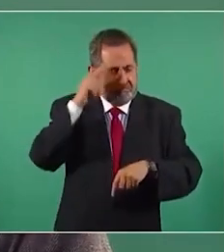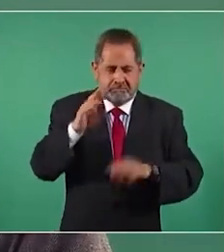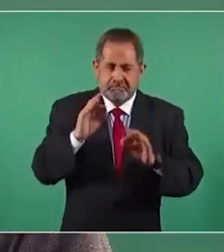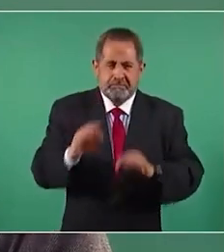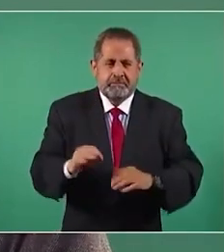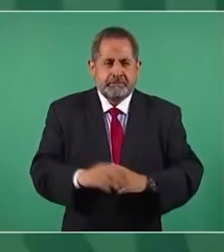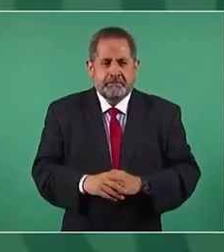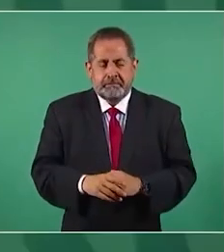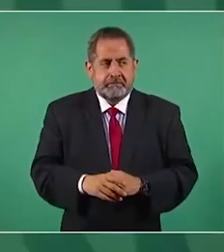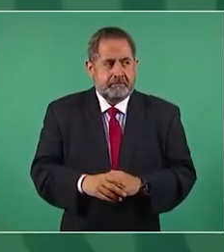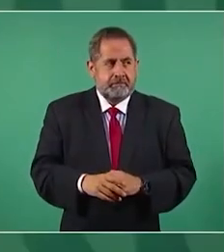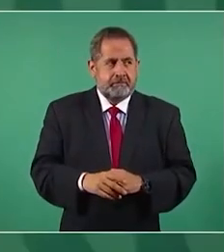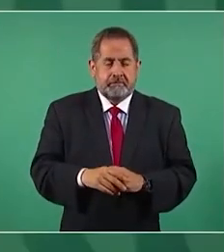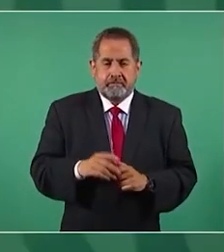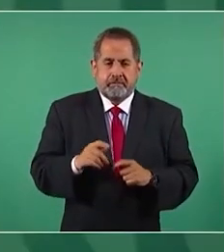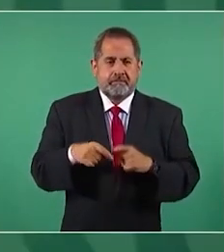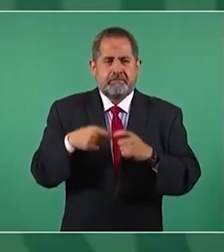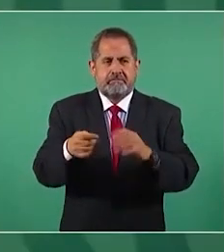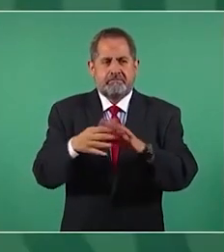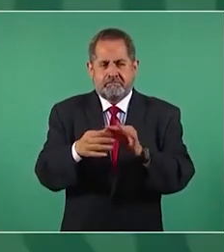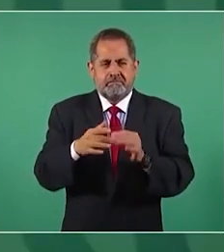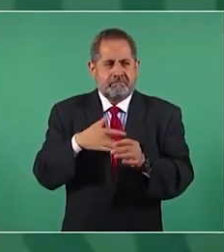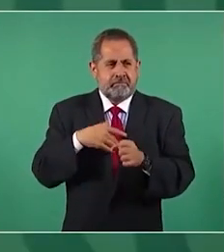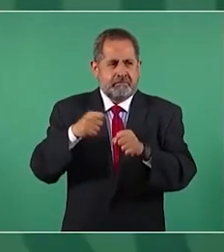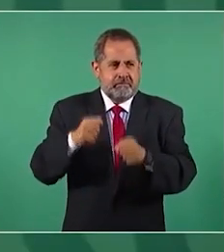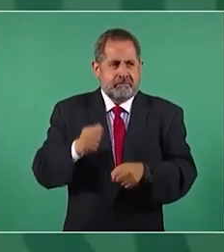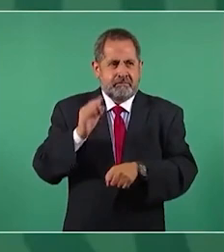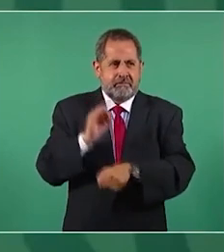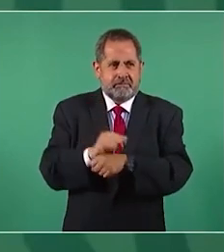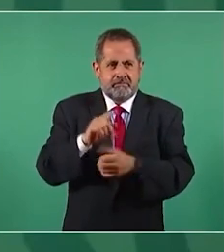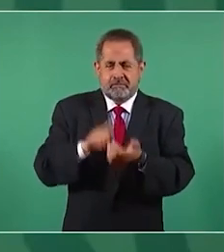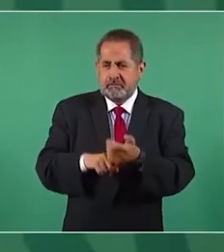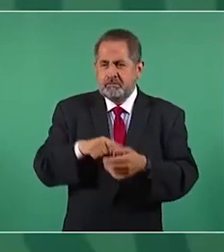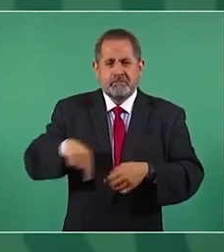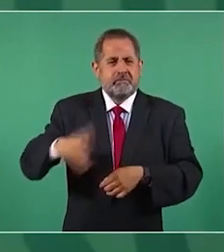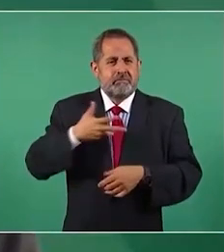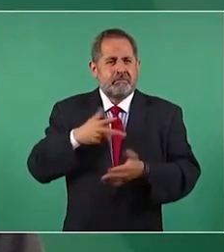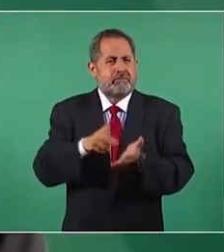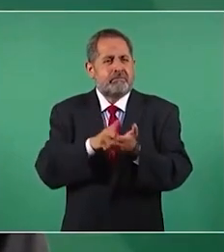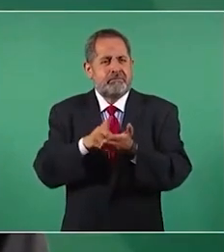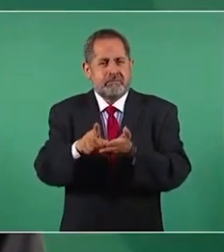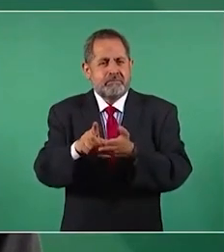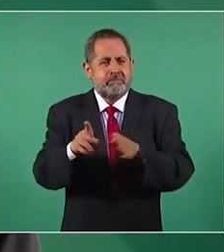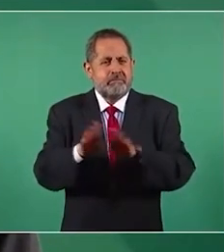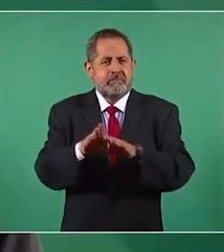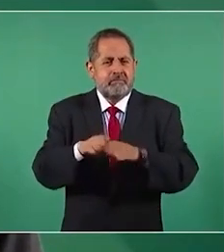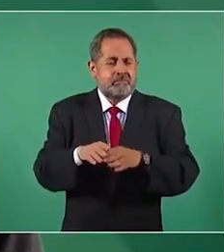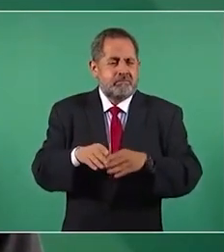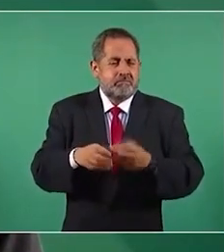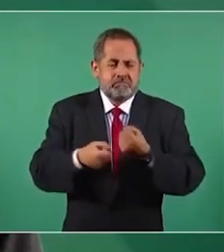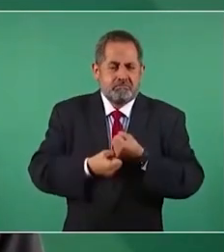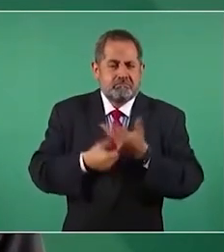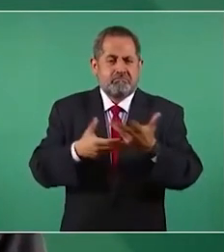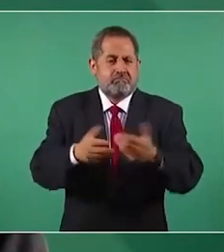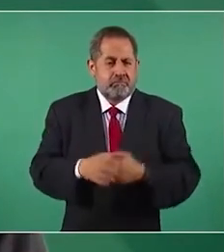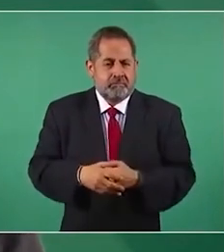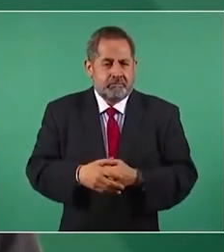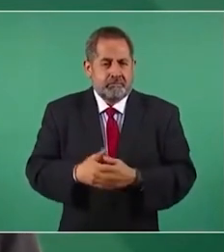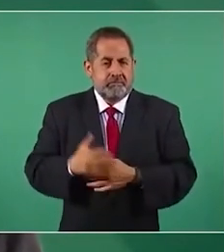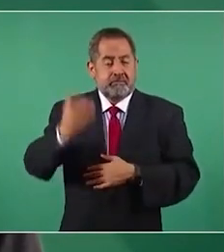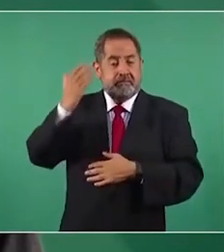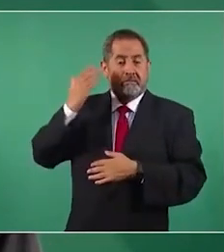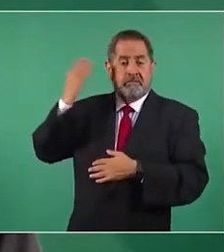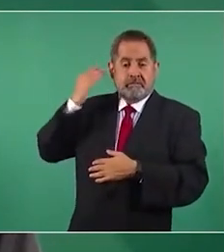y se les garantiza su derecho de manifestación no se aplica como antes el